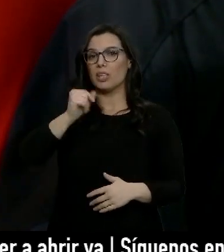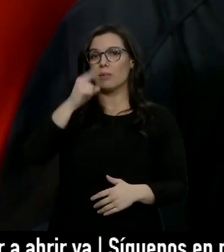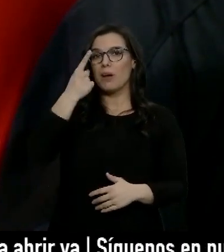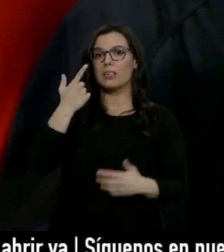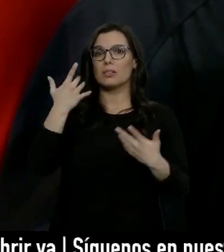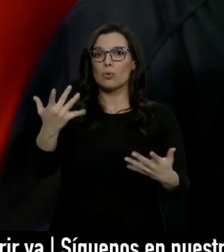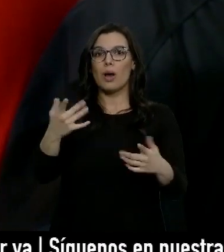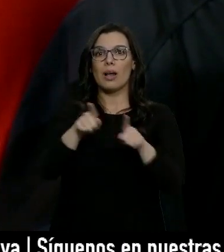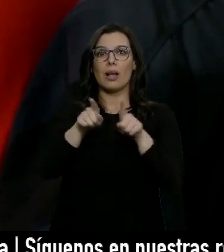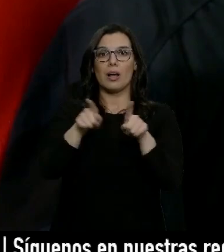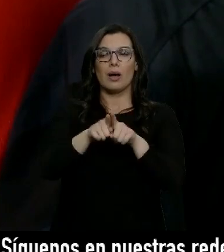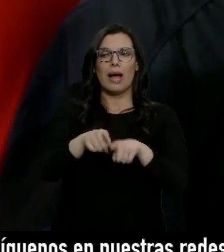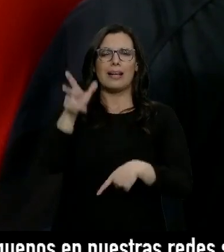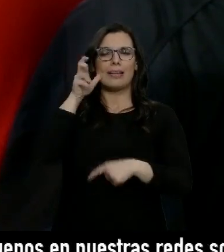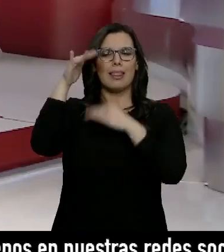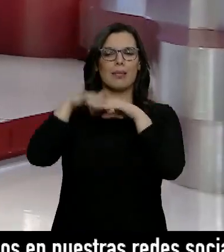oído clínico.